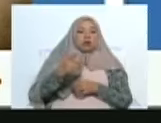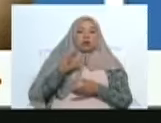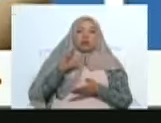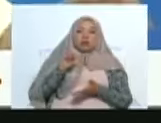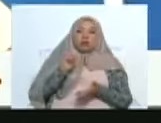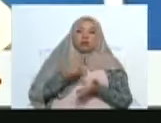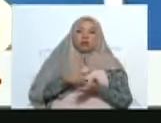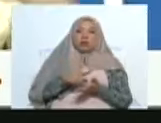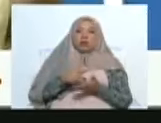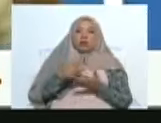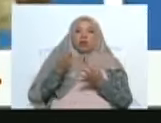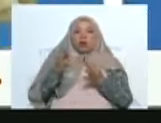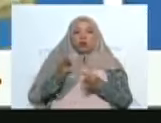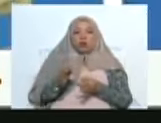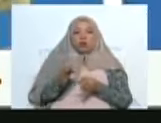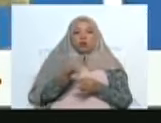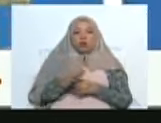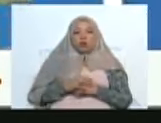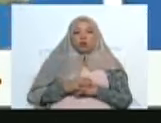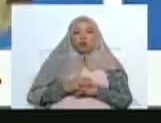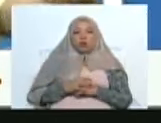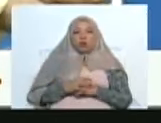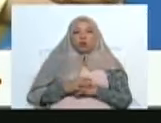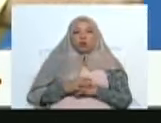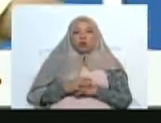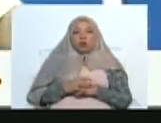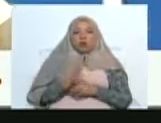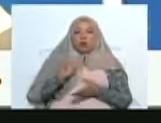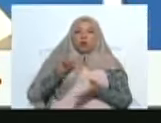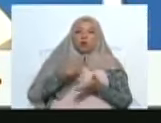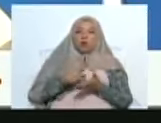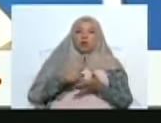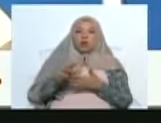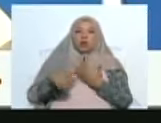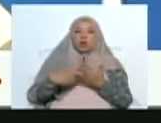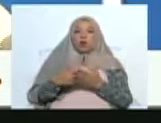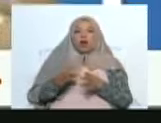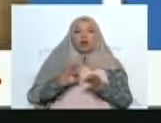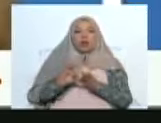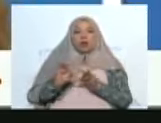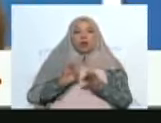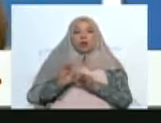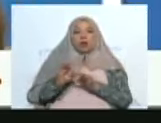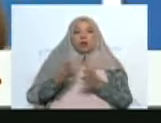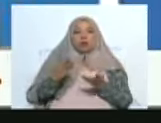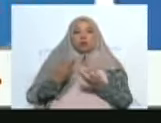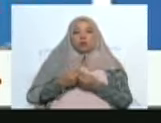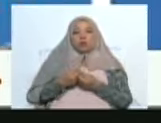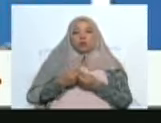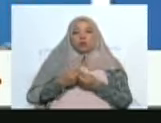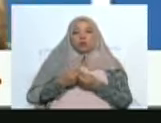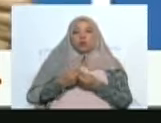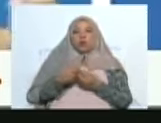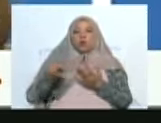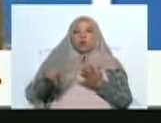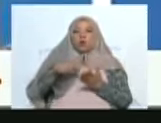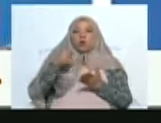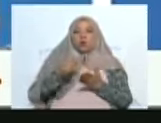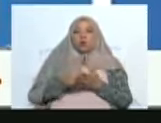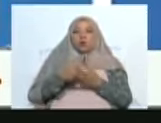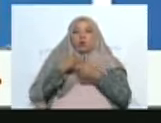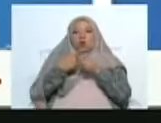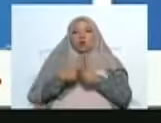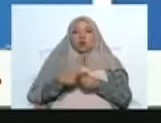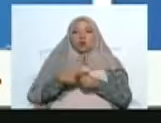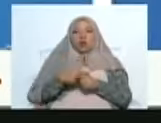verdaderamente, llenaron las salas de teatro. Hubo un lleno total en las salas de teatro, en cada